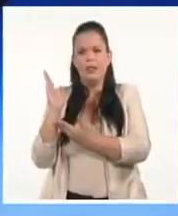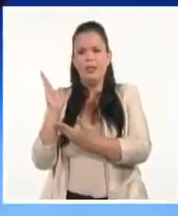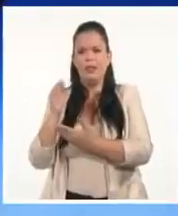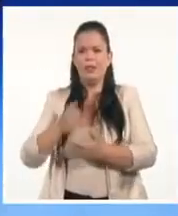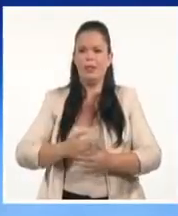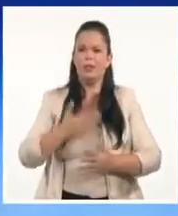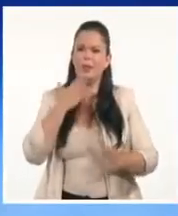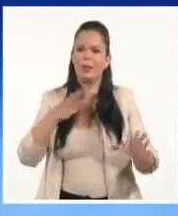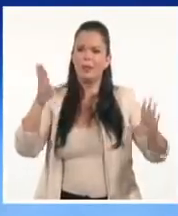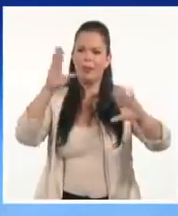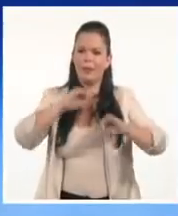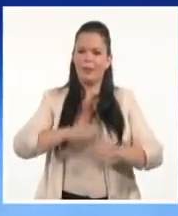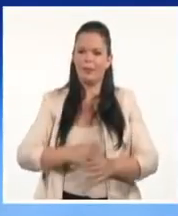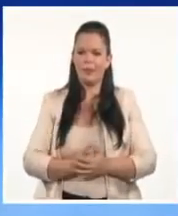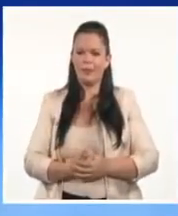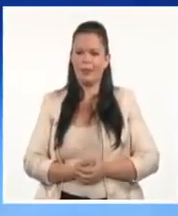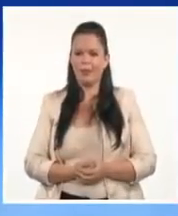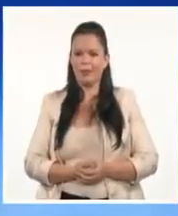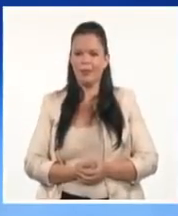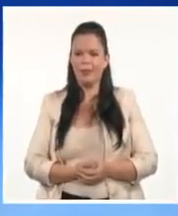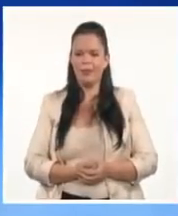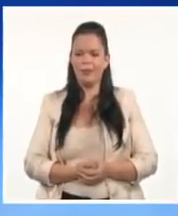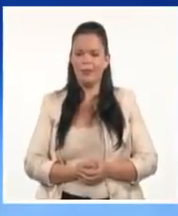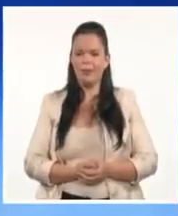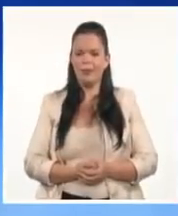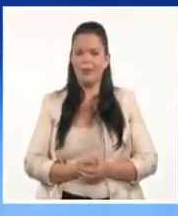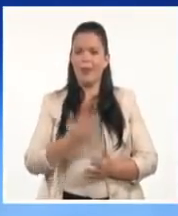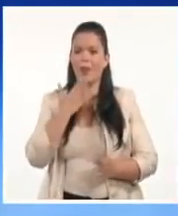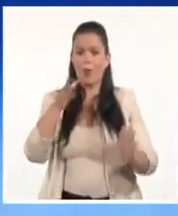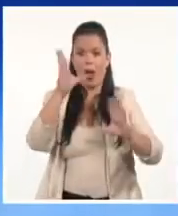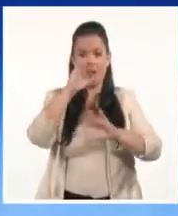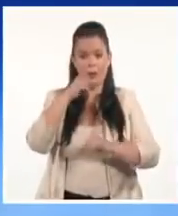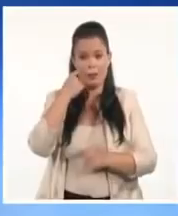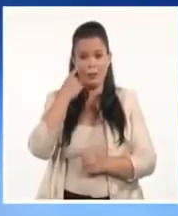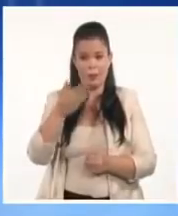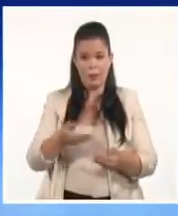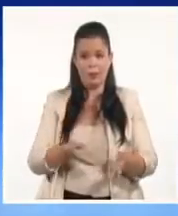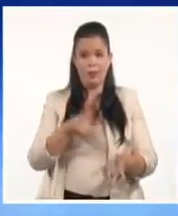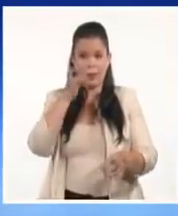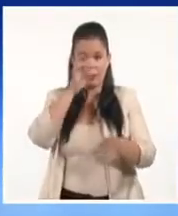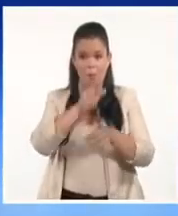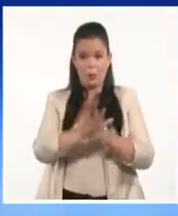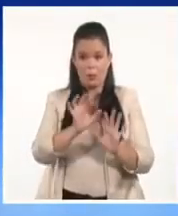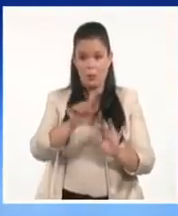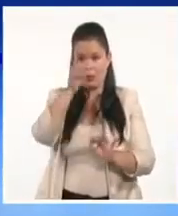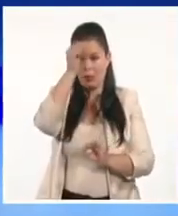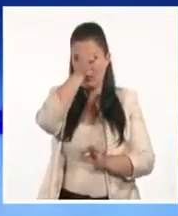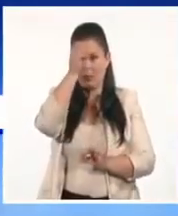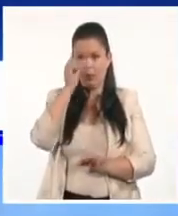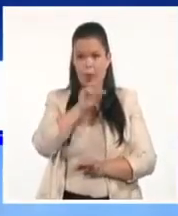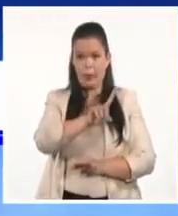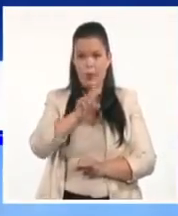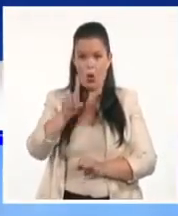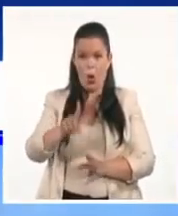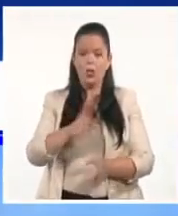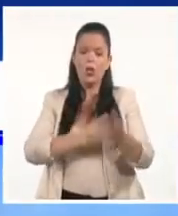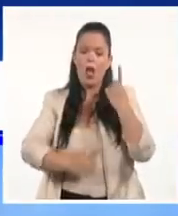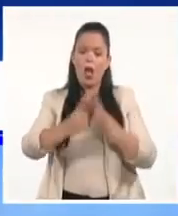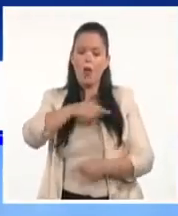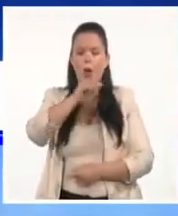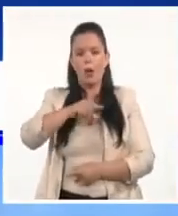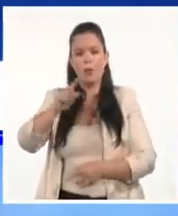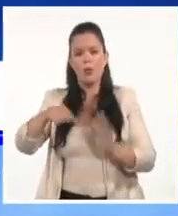Sí, gracias. Saludos a todos. A pocos días de los sucesos que se vivieron en el país, algunos se empeñan en hacer ver que